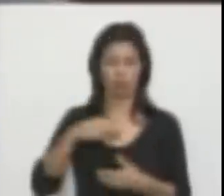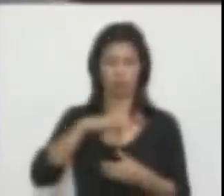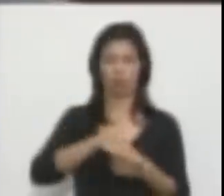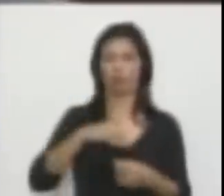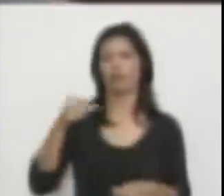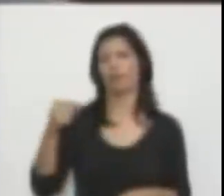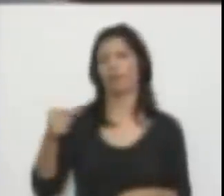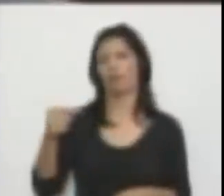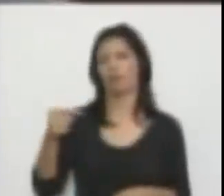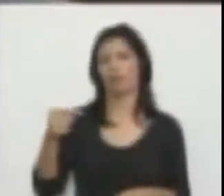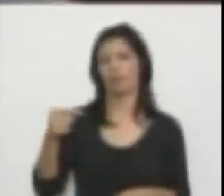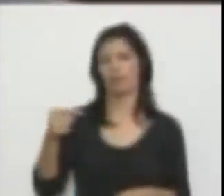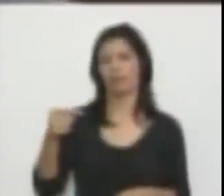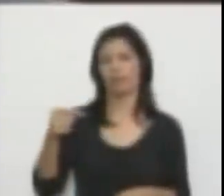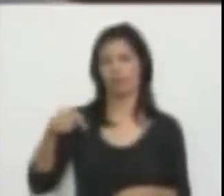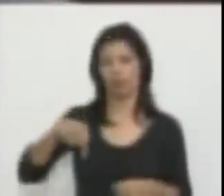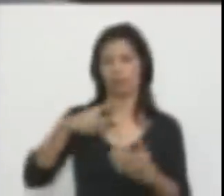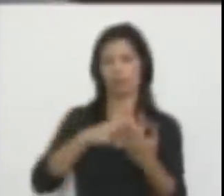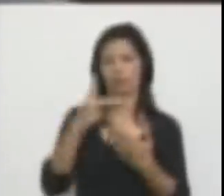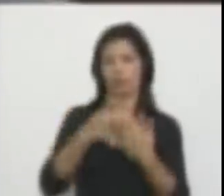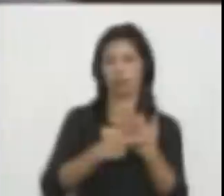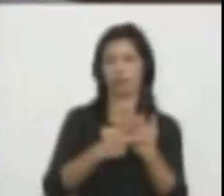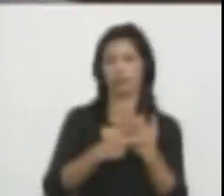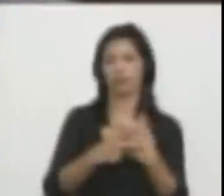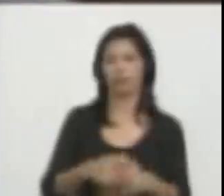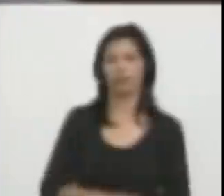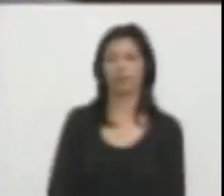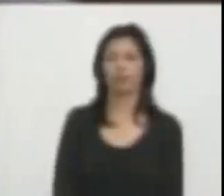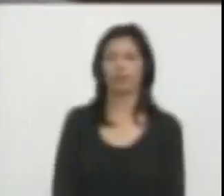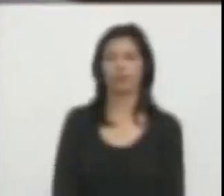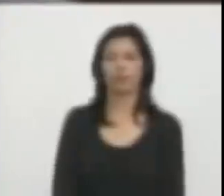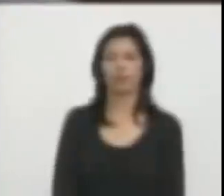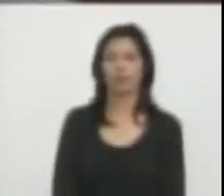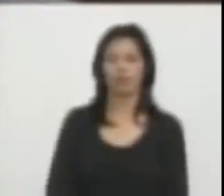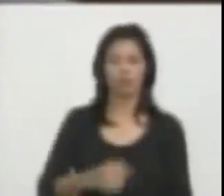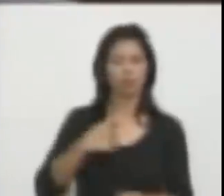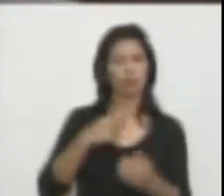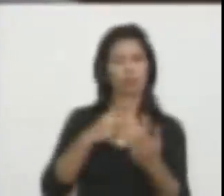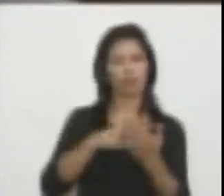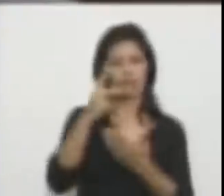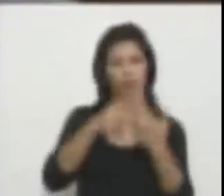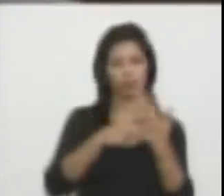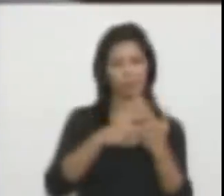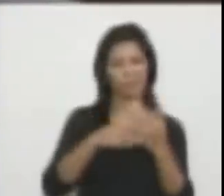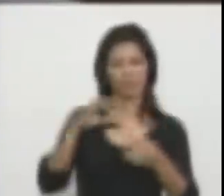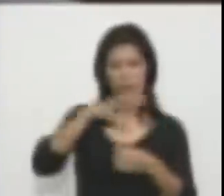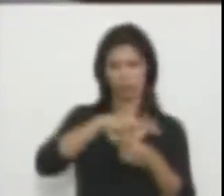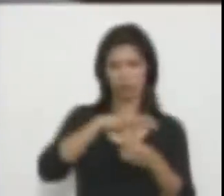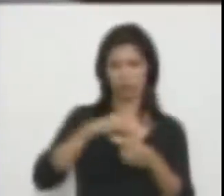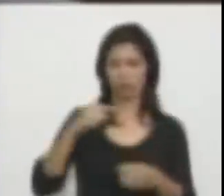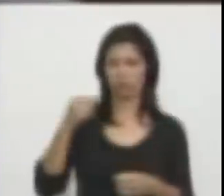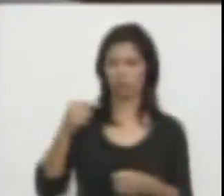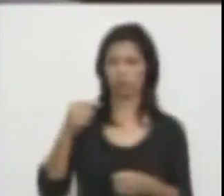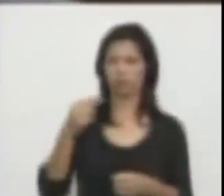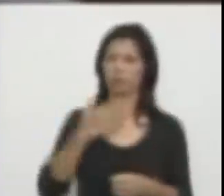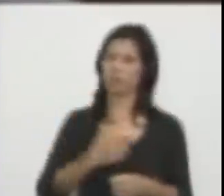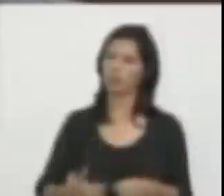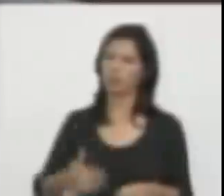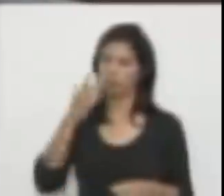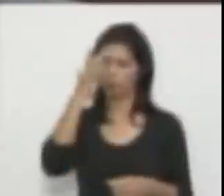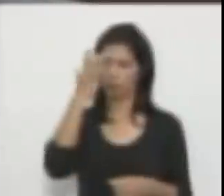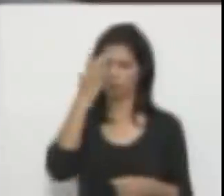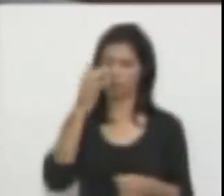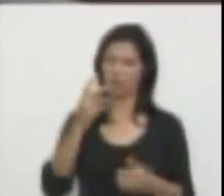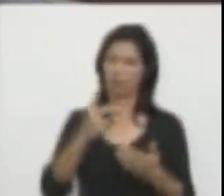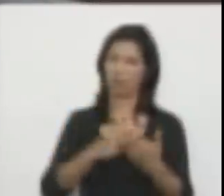votar negativamente este proyecto. Lo voy a votar negativamente, señor presidente, porque yo creo que el proyecto